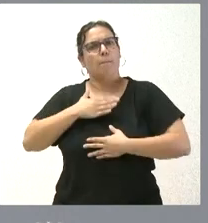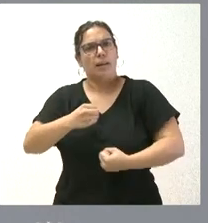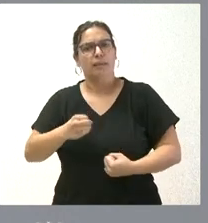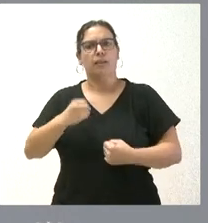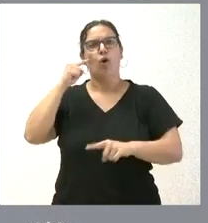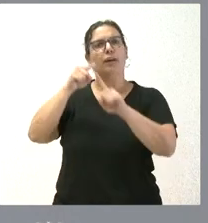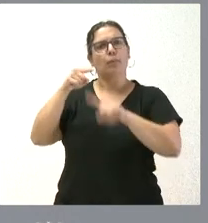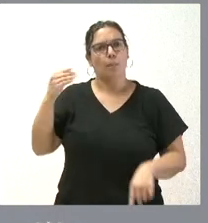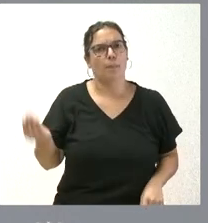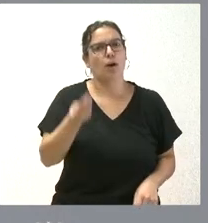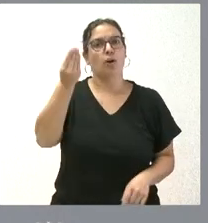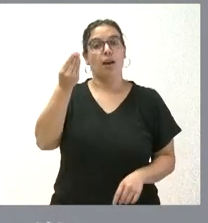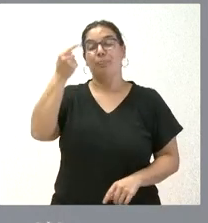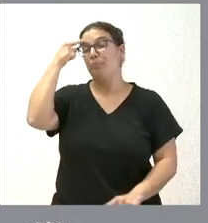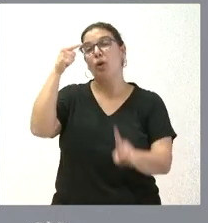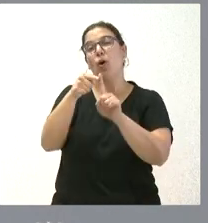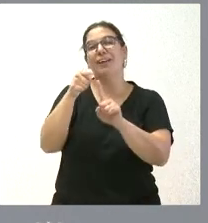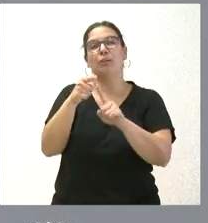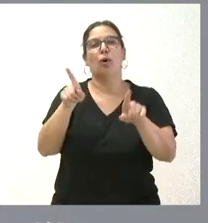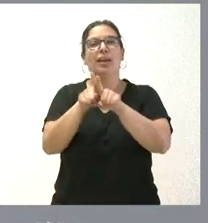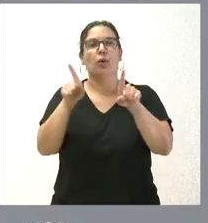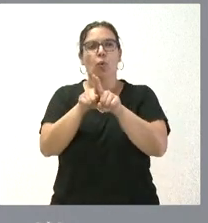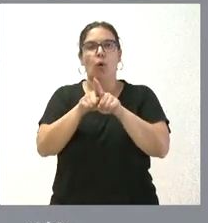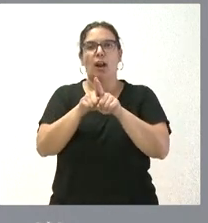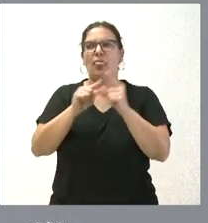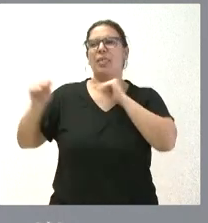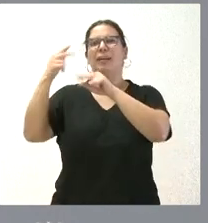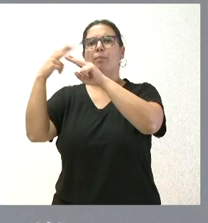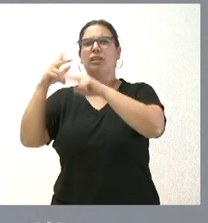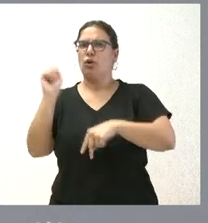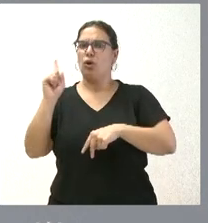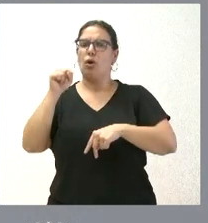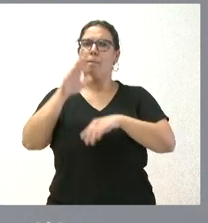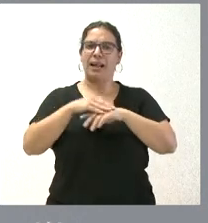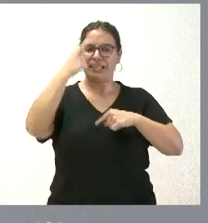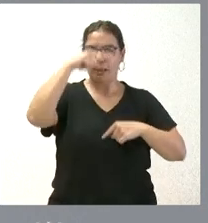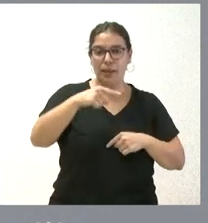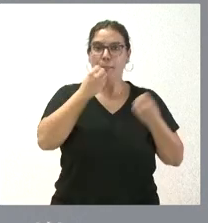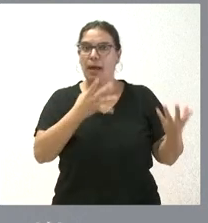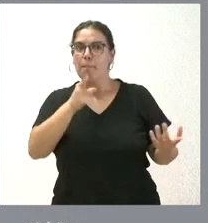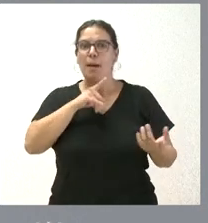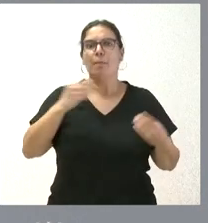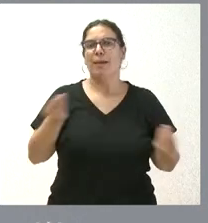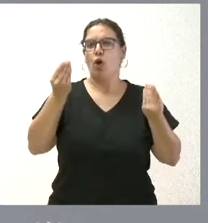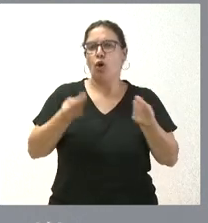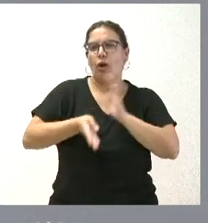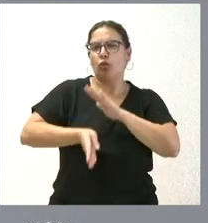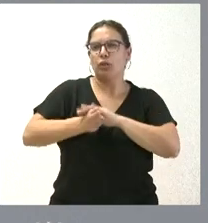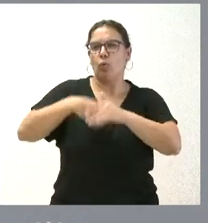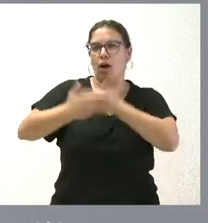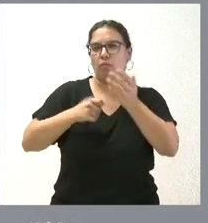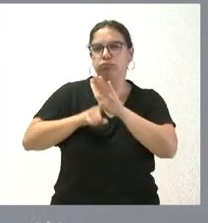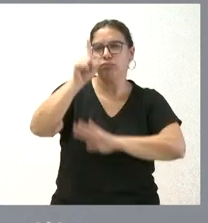El objetivo de esto no es someterlo al debate político, sino a la mejora continua de la Administración al servicio de los ciudadanos y también